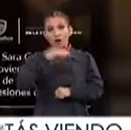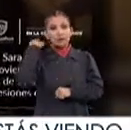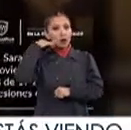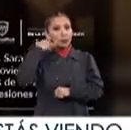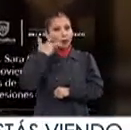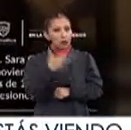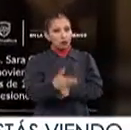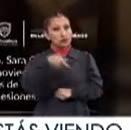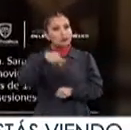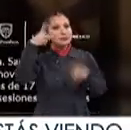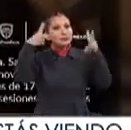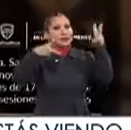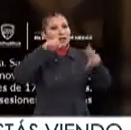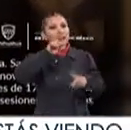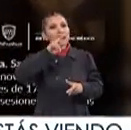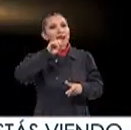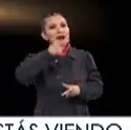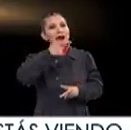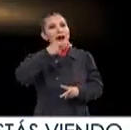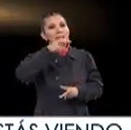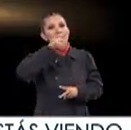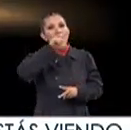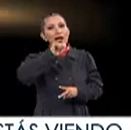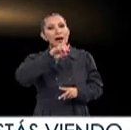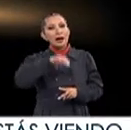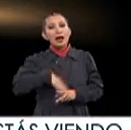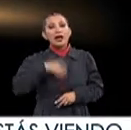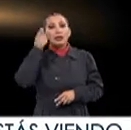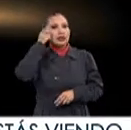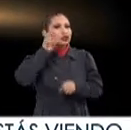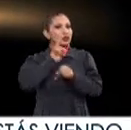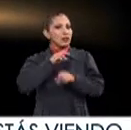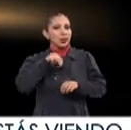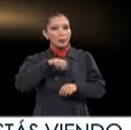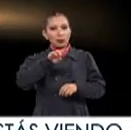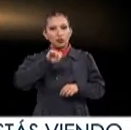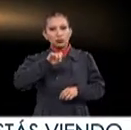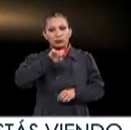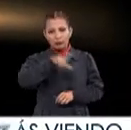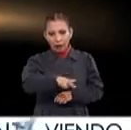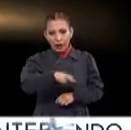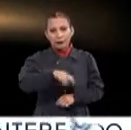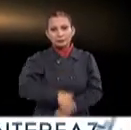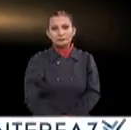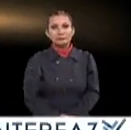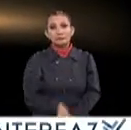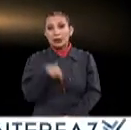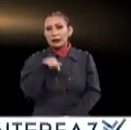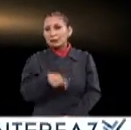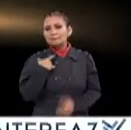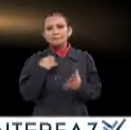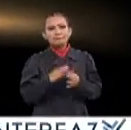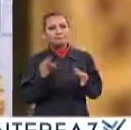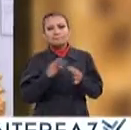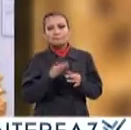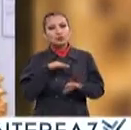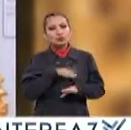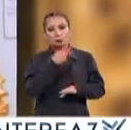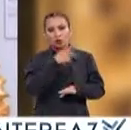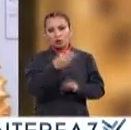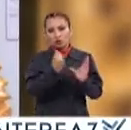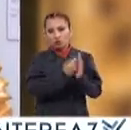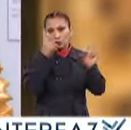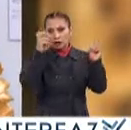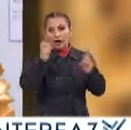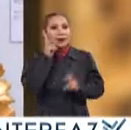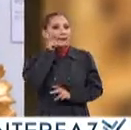Tacuba 8 y nos visita Sara Gabriela Vaz Sánchez directora del Museo Nacional de Arte El Munal quien nos viene a platicar sobre el